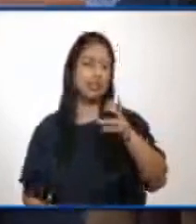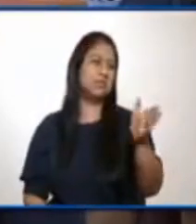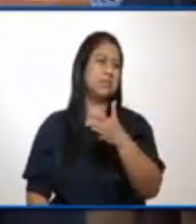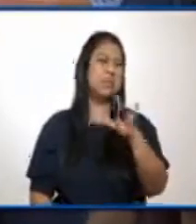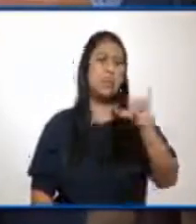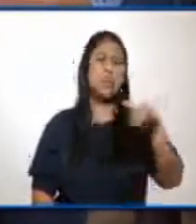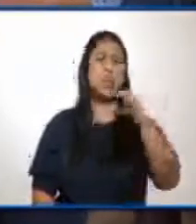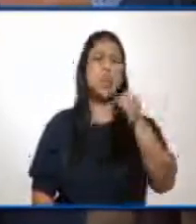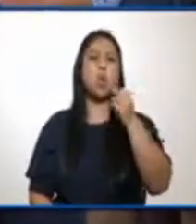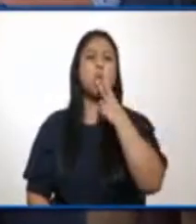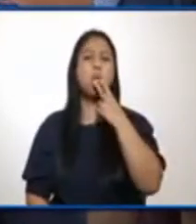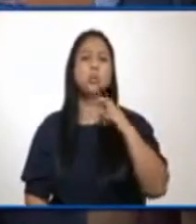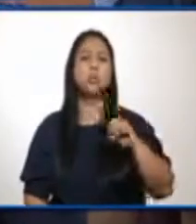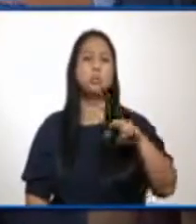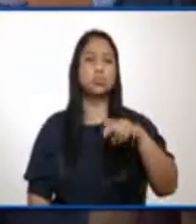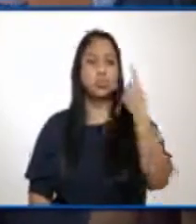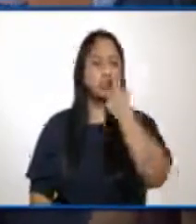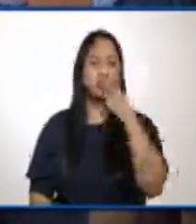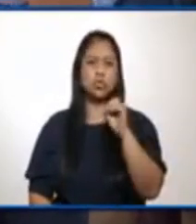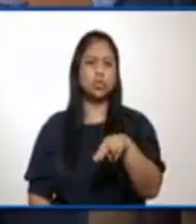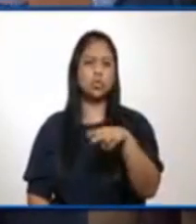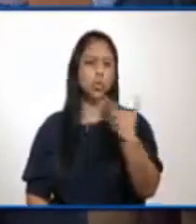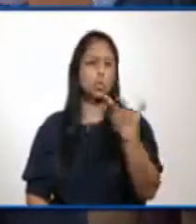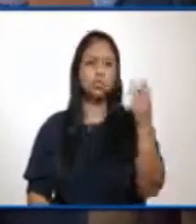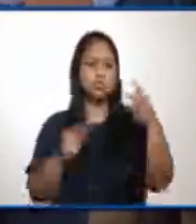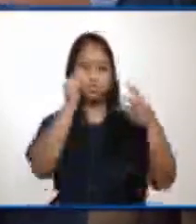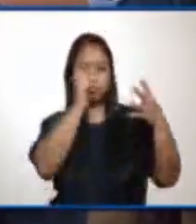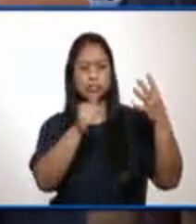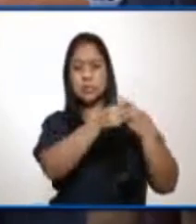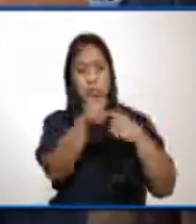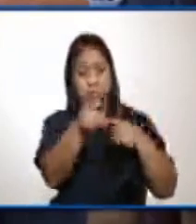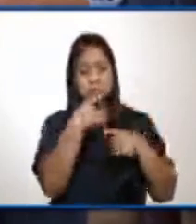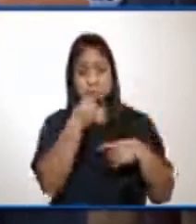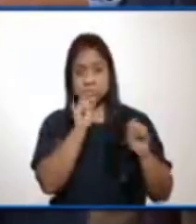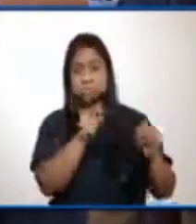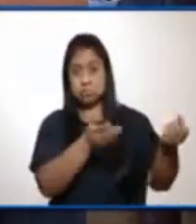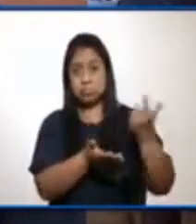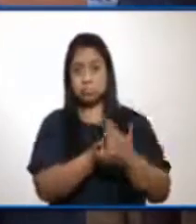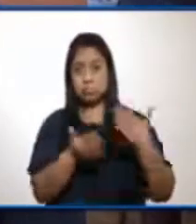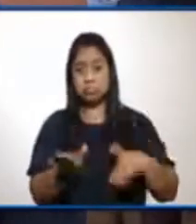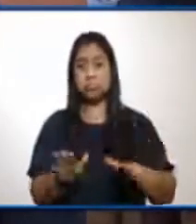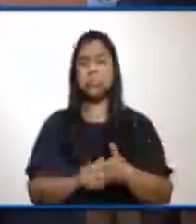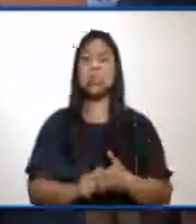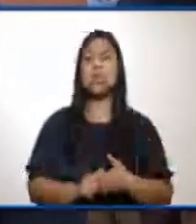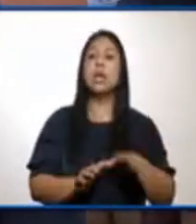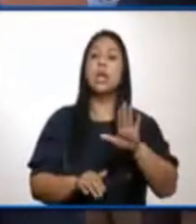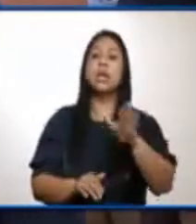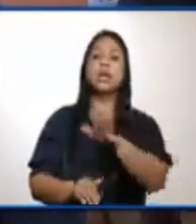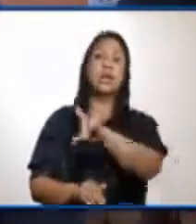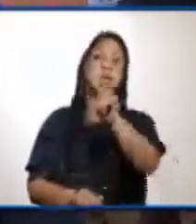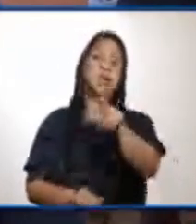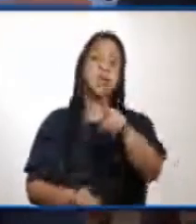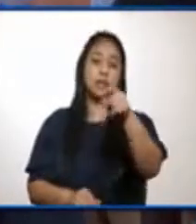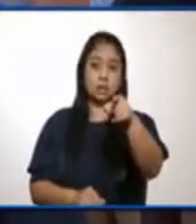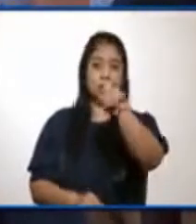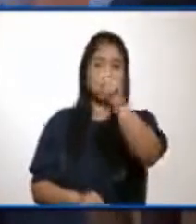mi última pregunta, si usted estaría de acuerdo en que el proceso de elección de magistrados a